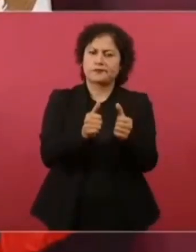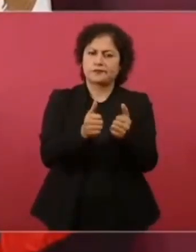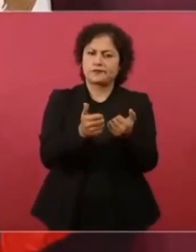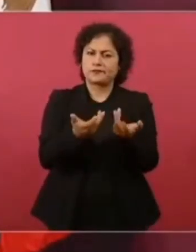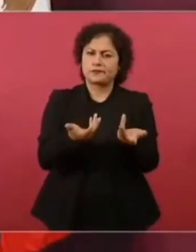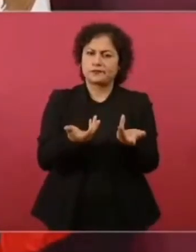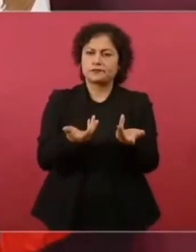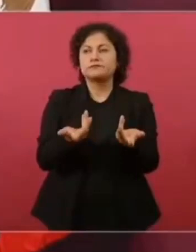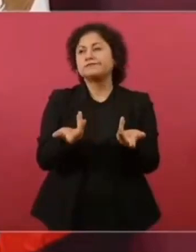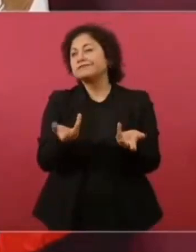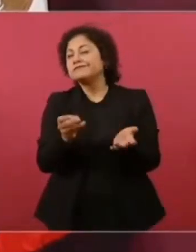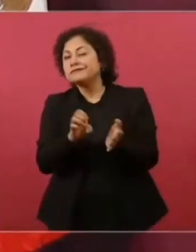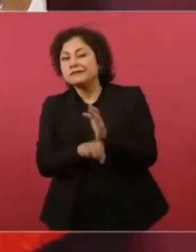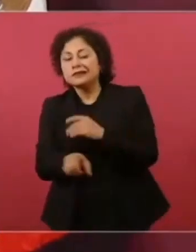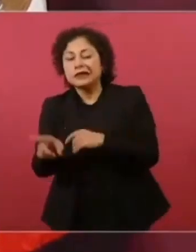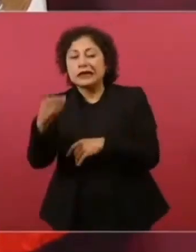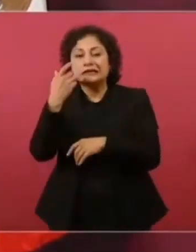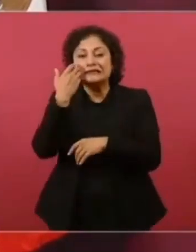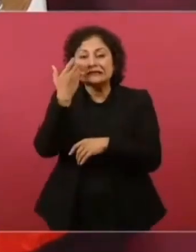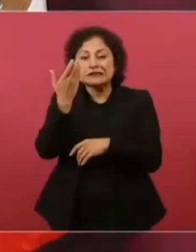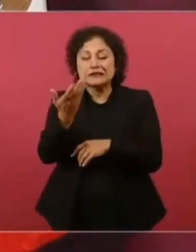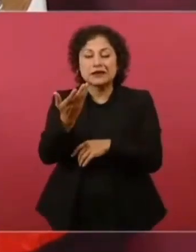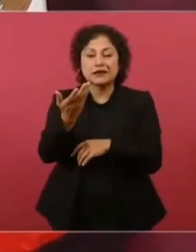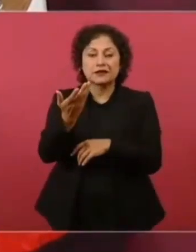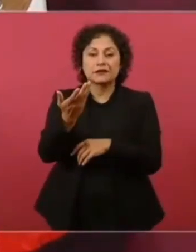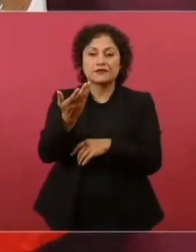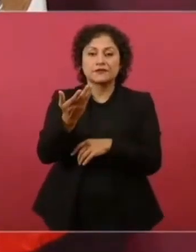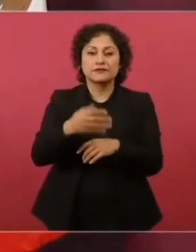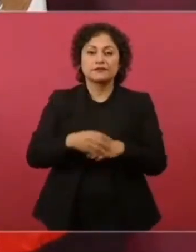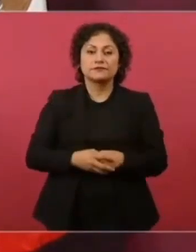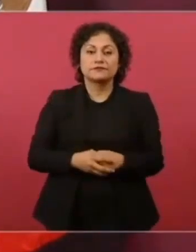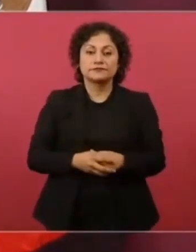quería